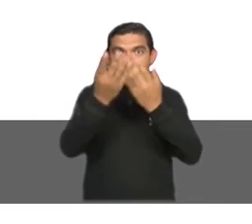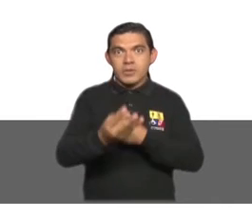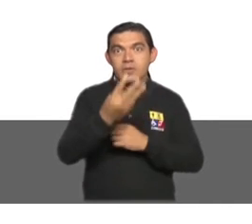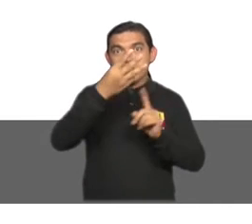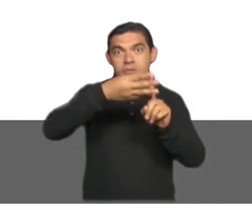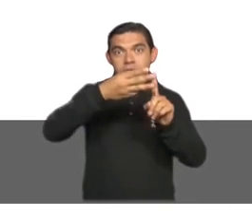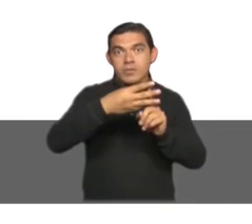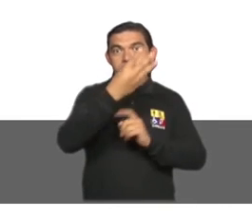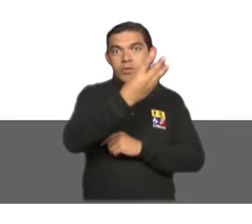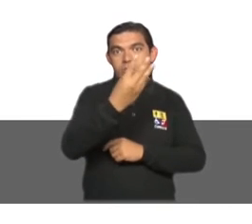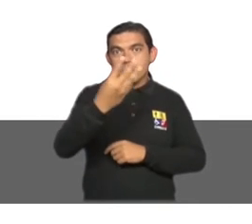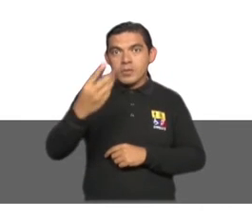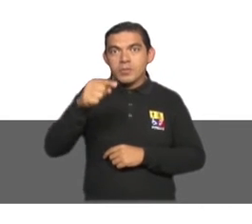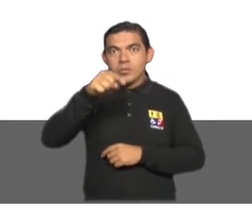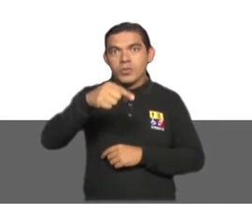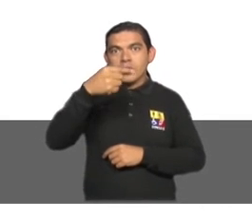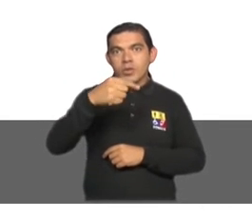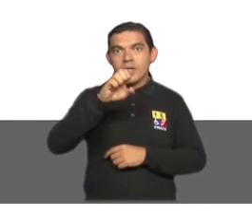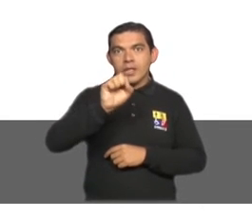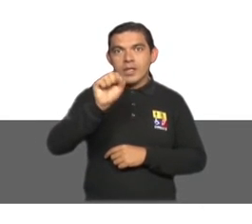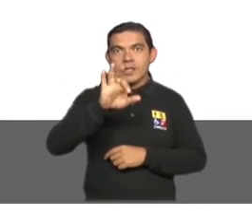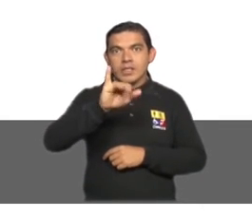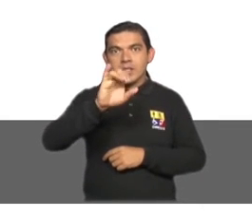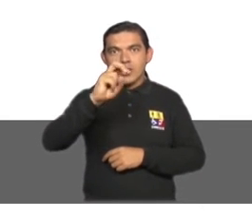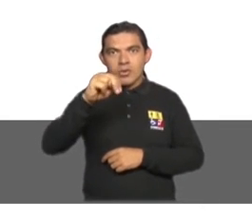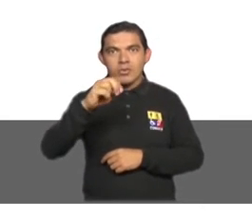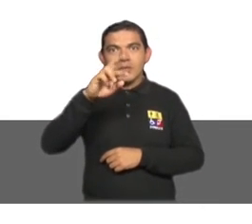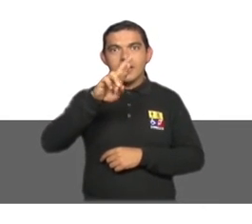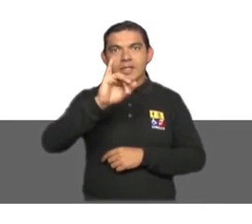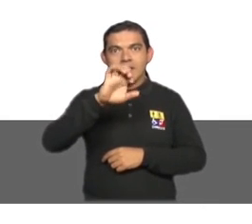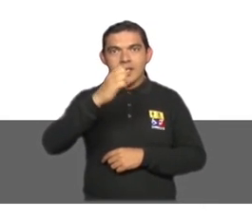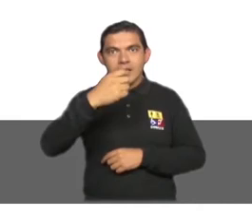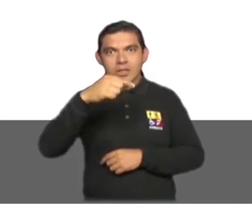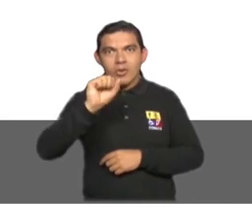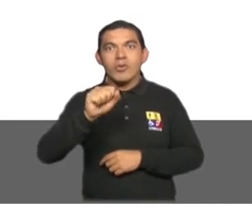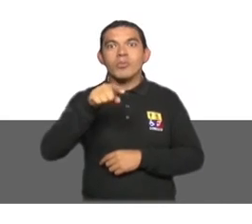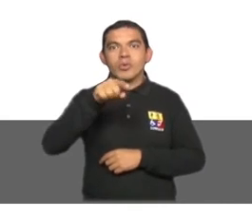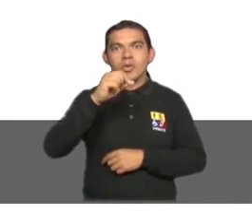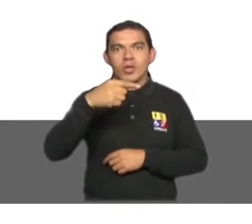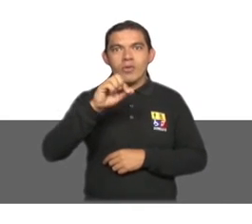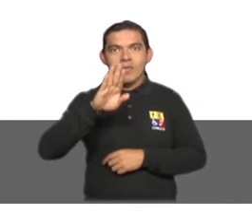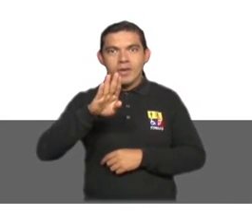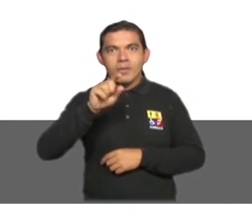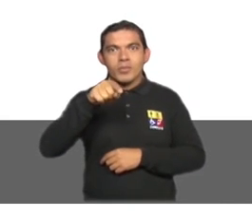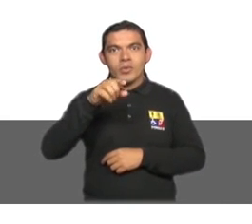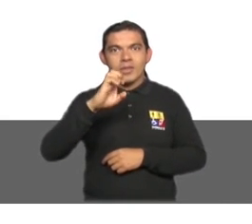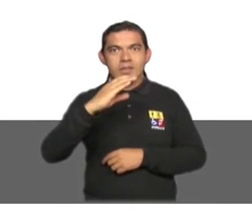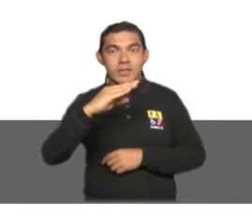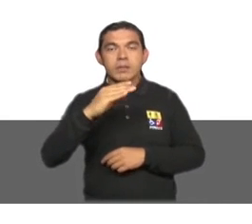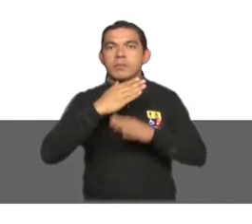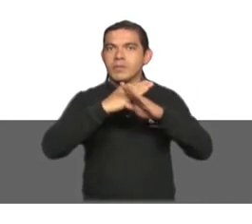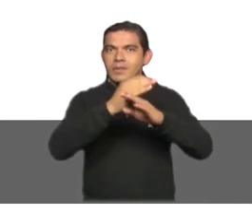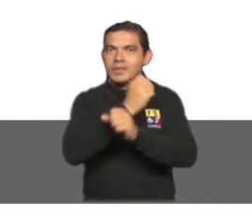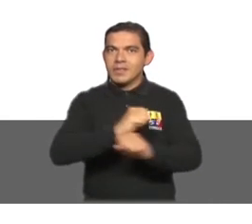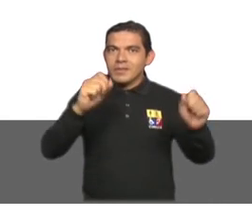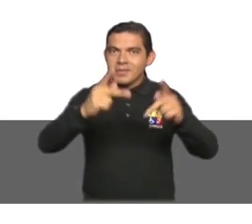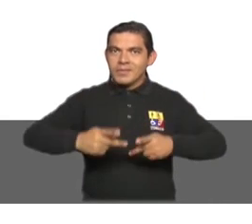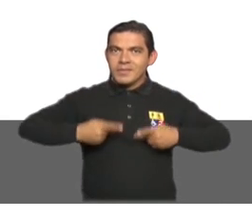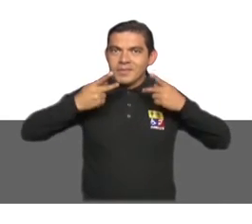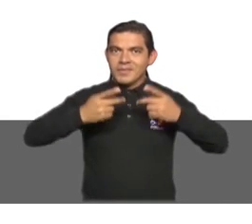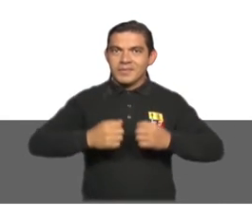ingresa a www.gestionderriesgos.gov.es Prevenir salva vidas.